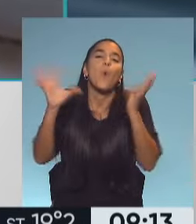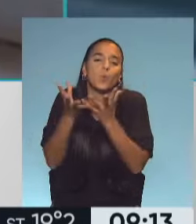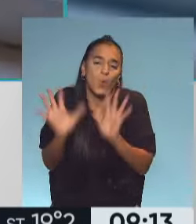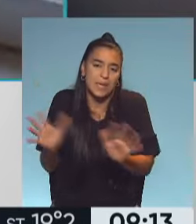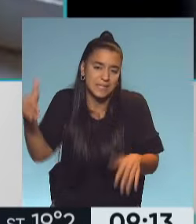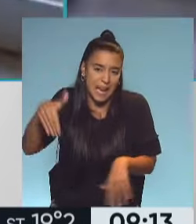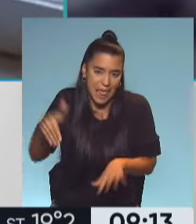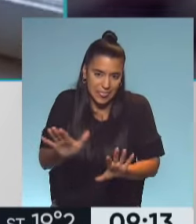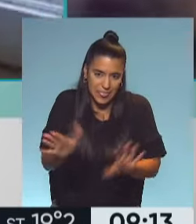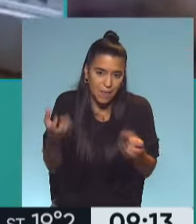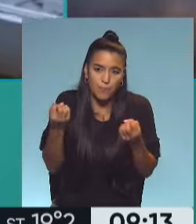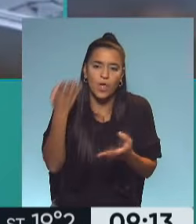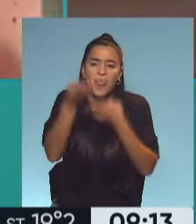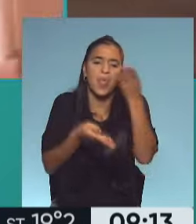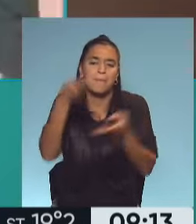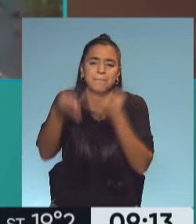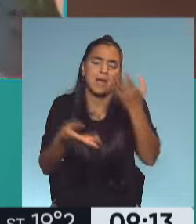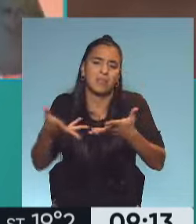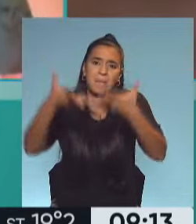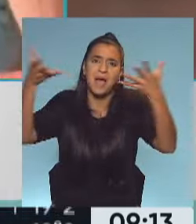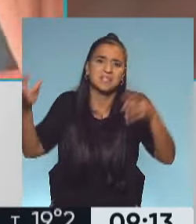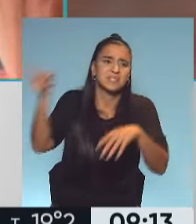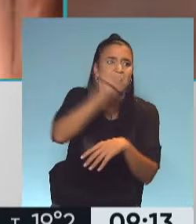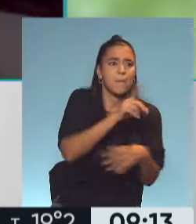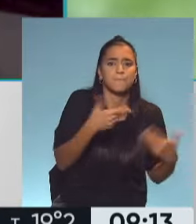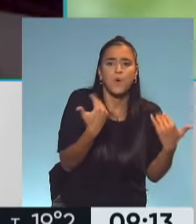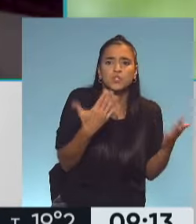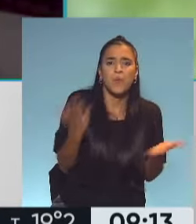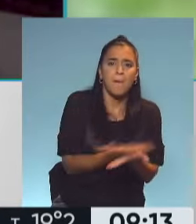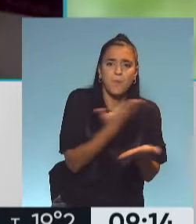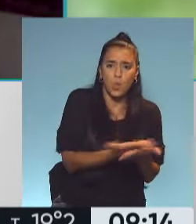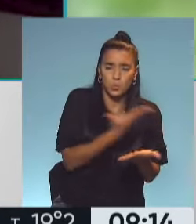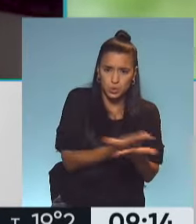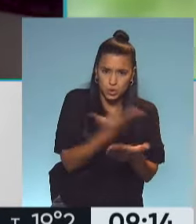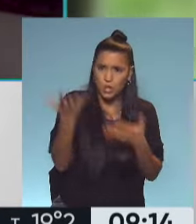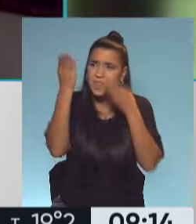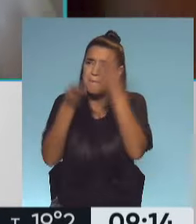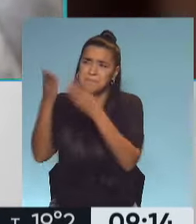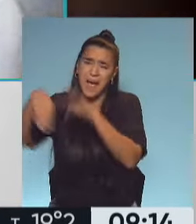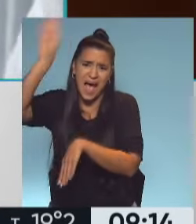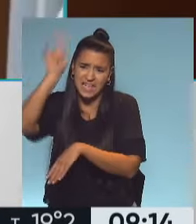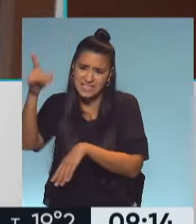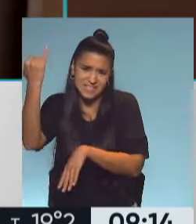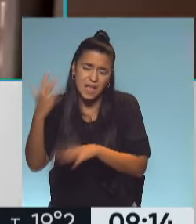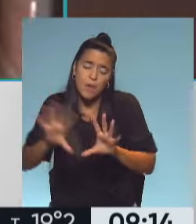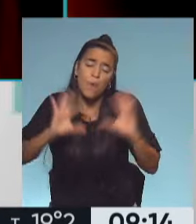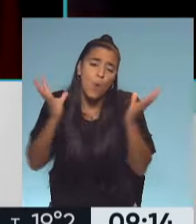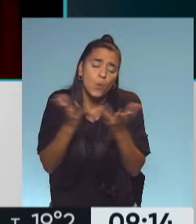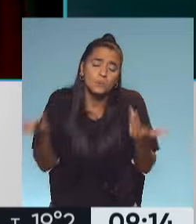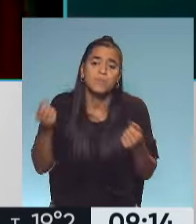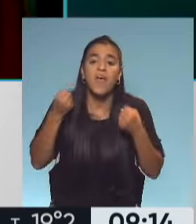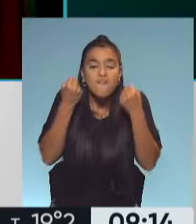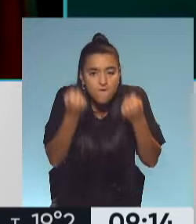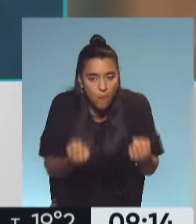la demanda es mucho mayor que la posibilidad de producción, ¿no es cierto? Pero bueno, con esfuerzo se viene